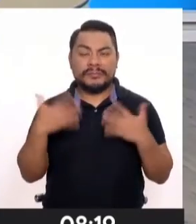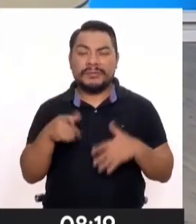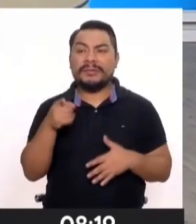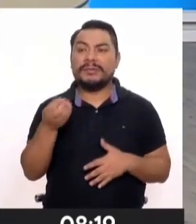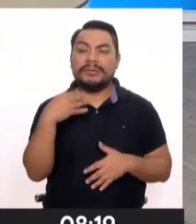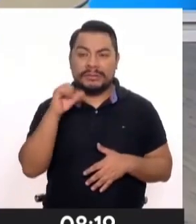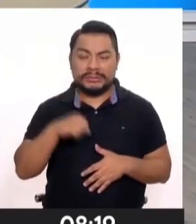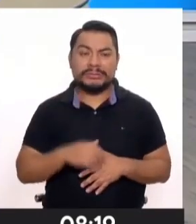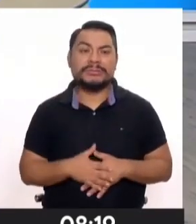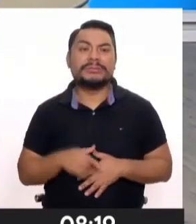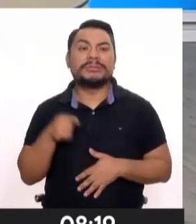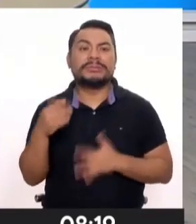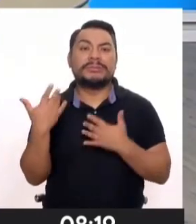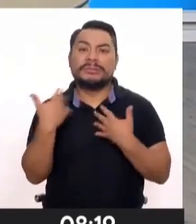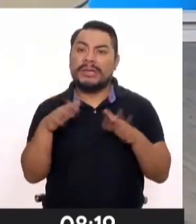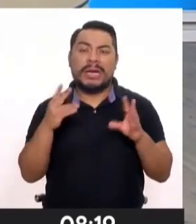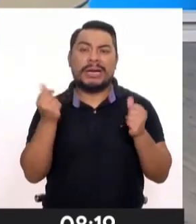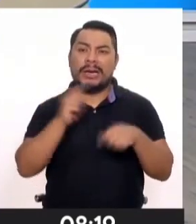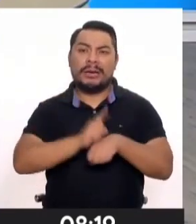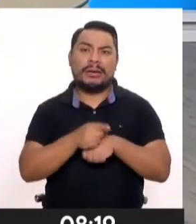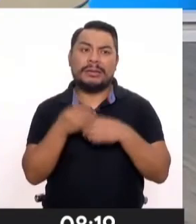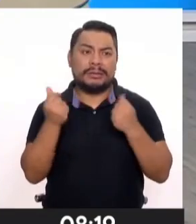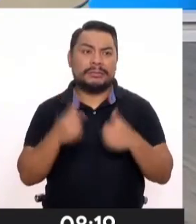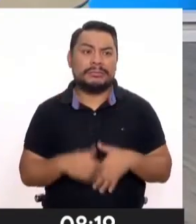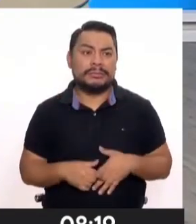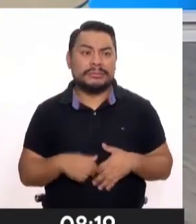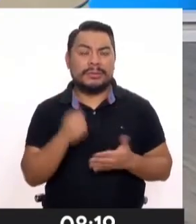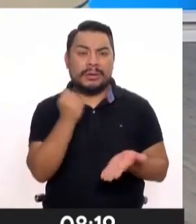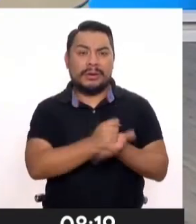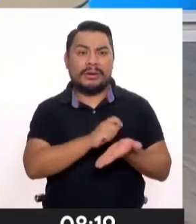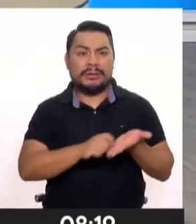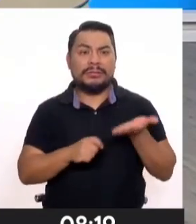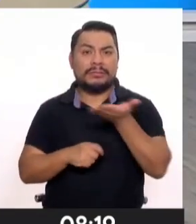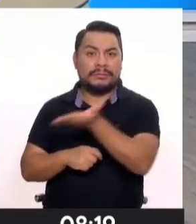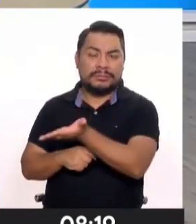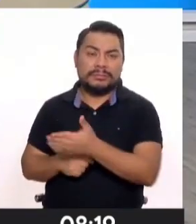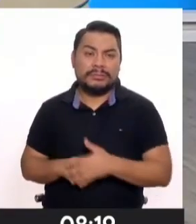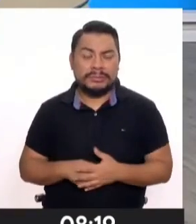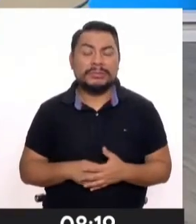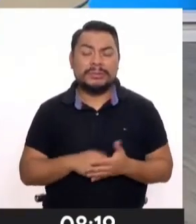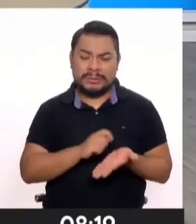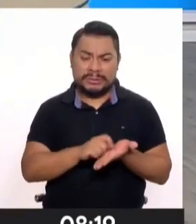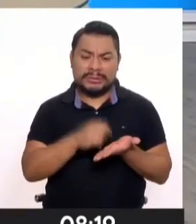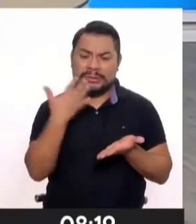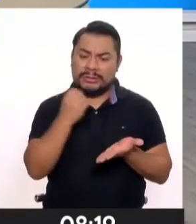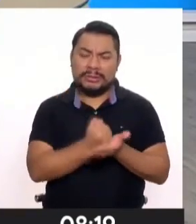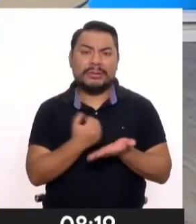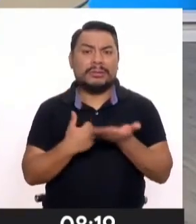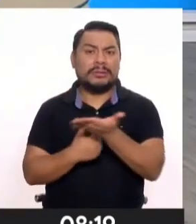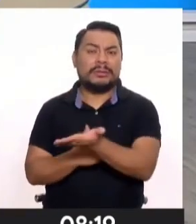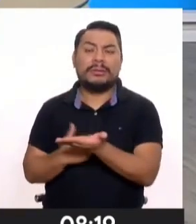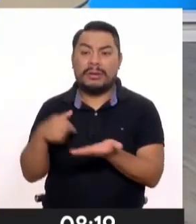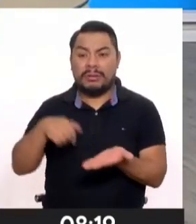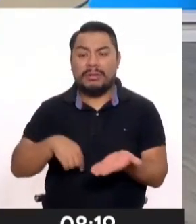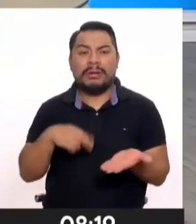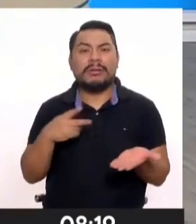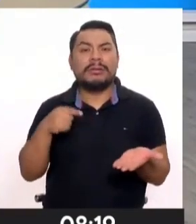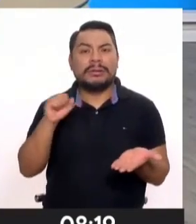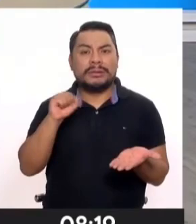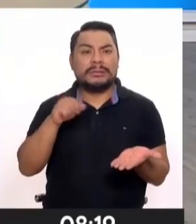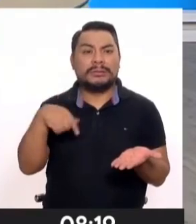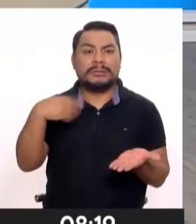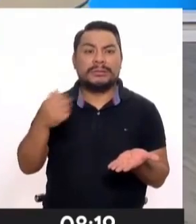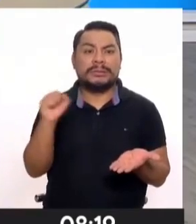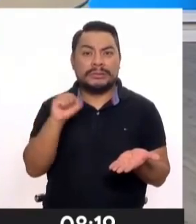también lo has dicho, es inmediata, tiene que ser la... La notificación. ...scripción. Y la notificación será, bueno, estamos viernes, tendrá que ser,